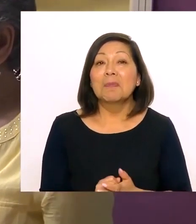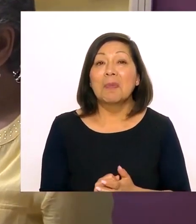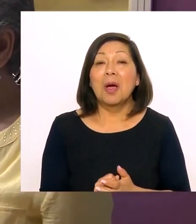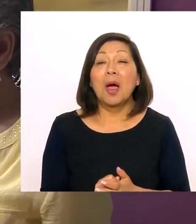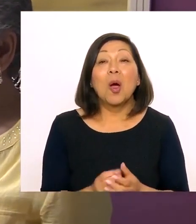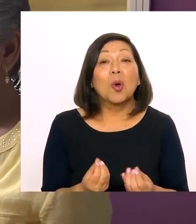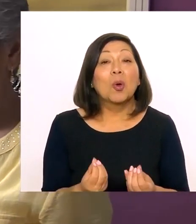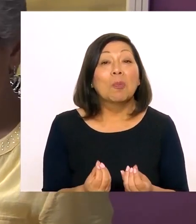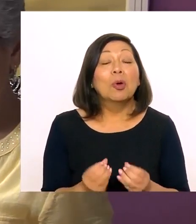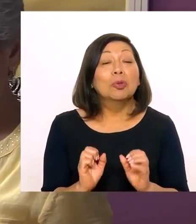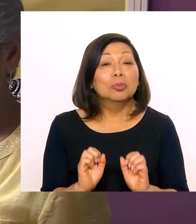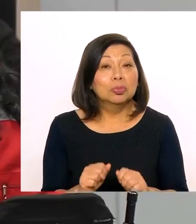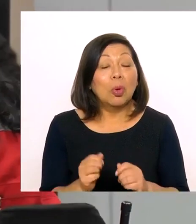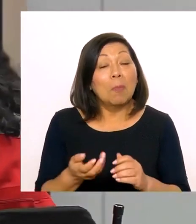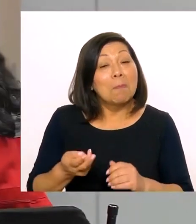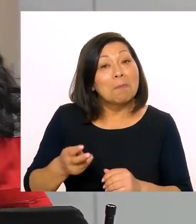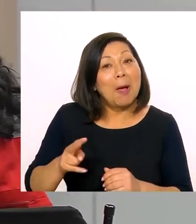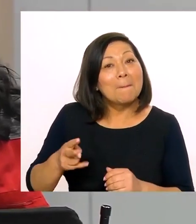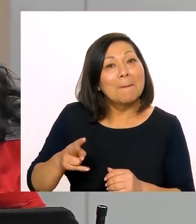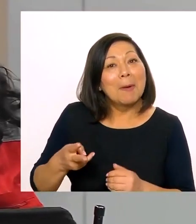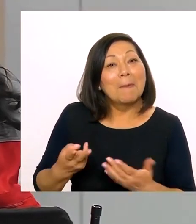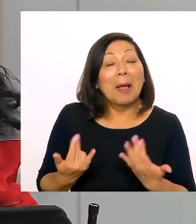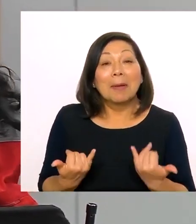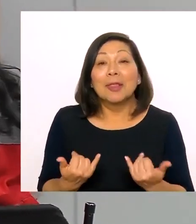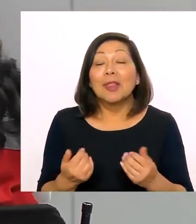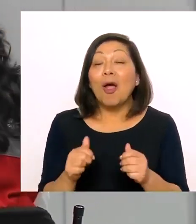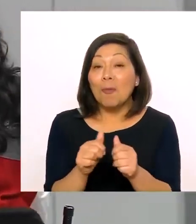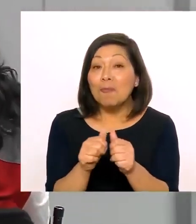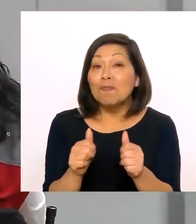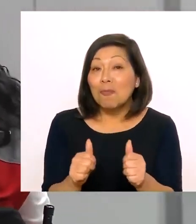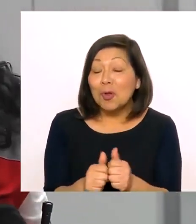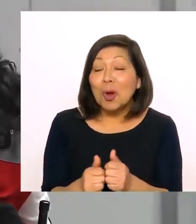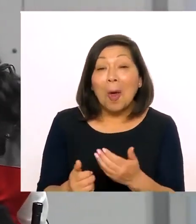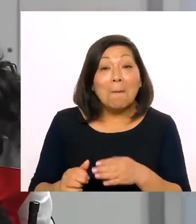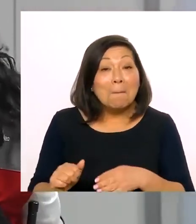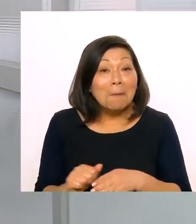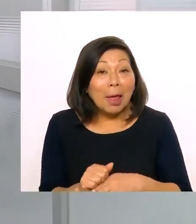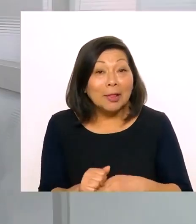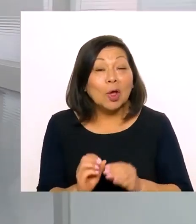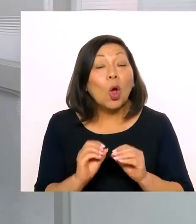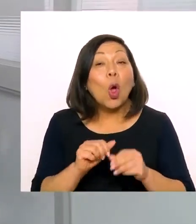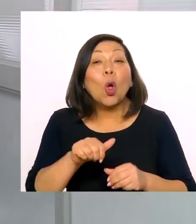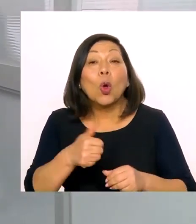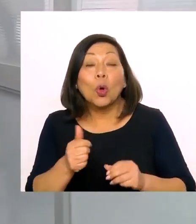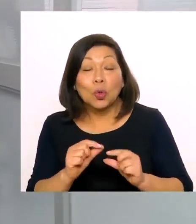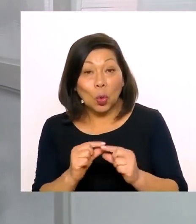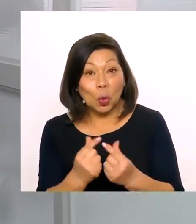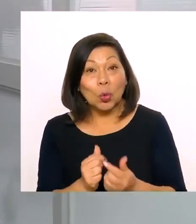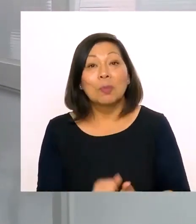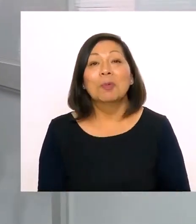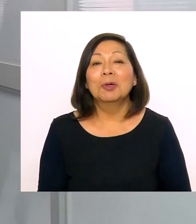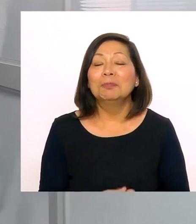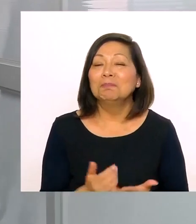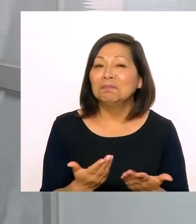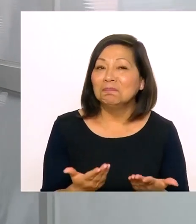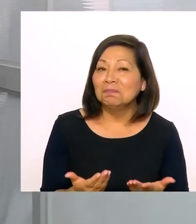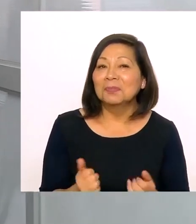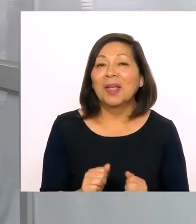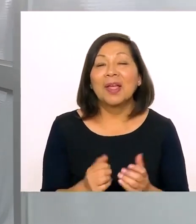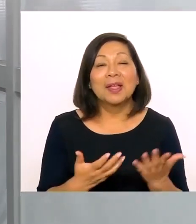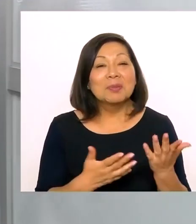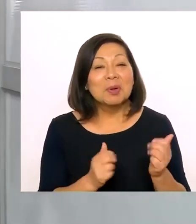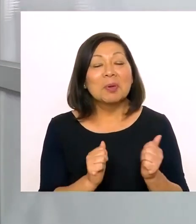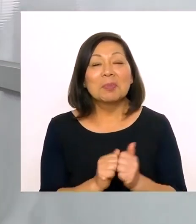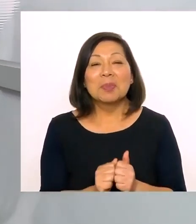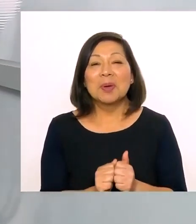dar, y en ese sentido queremos que la cuota como sector vaya incrementándose, incrementándose, pero este modelo práctico también se replique en